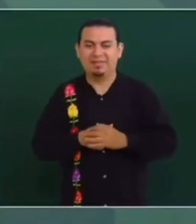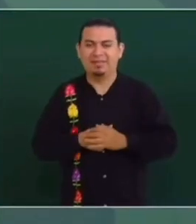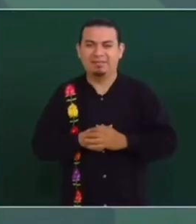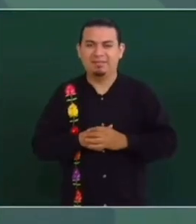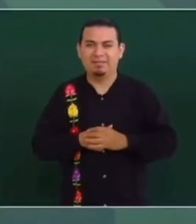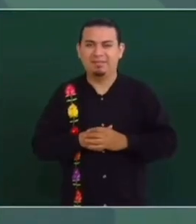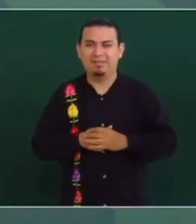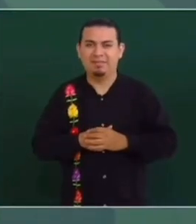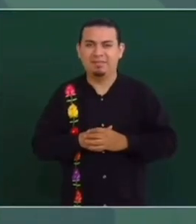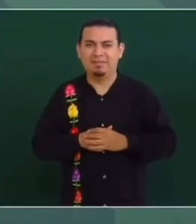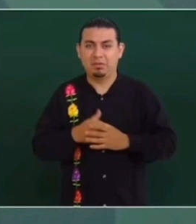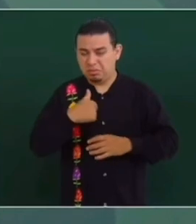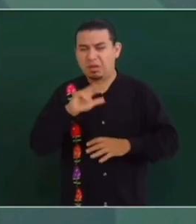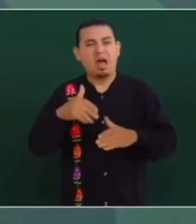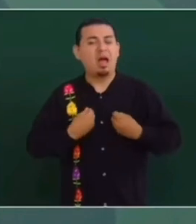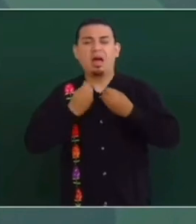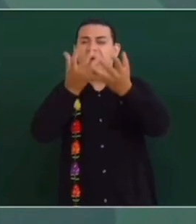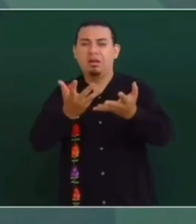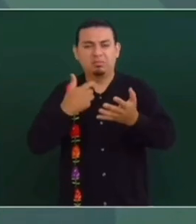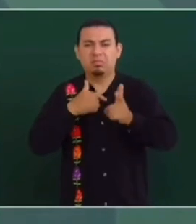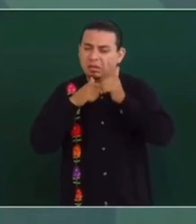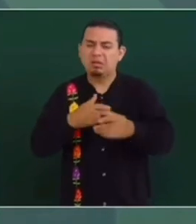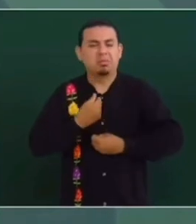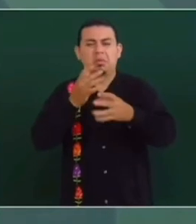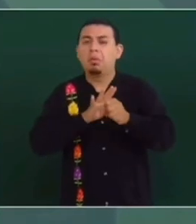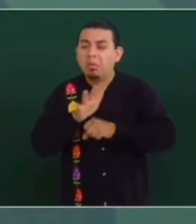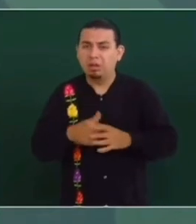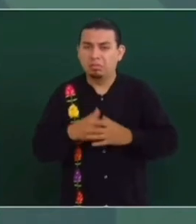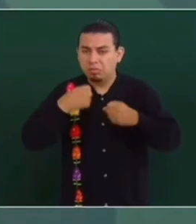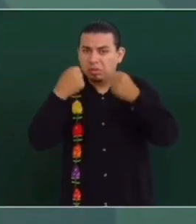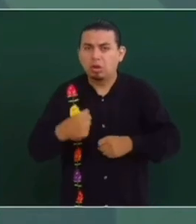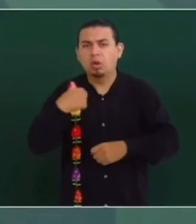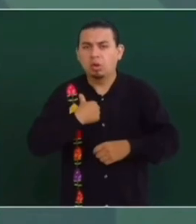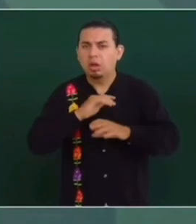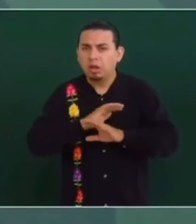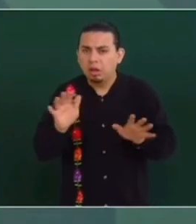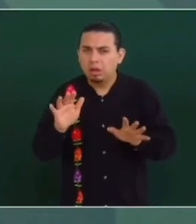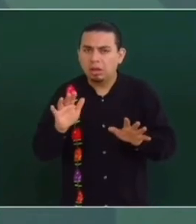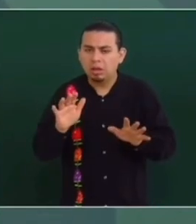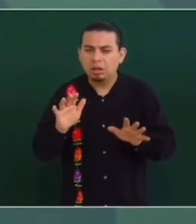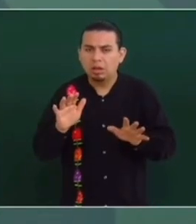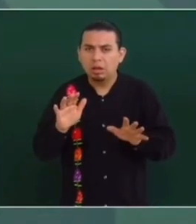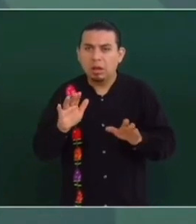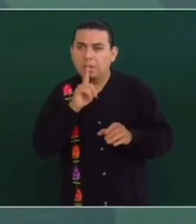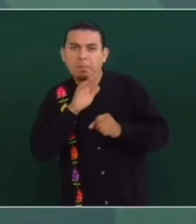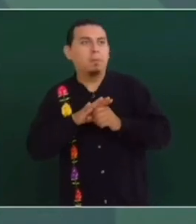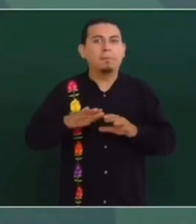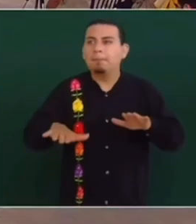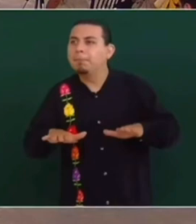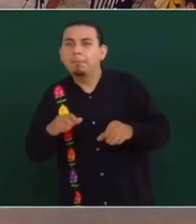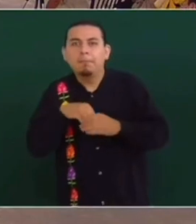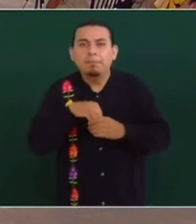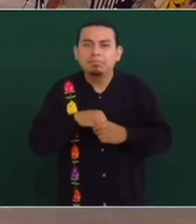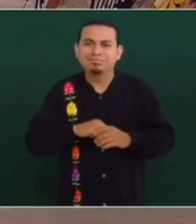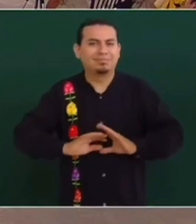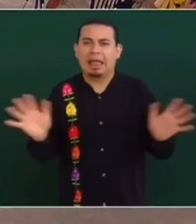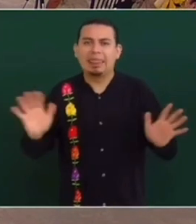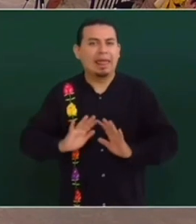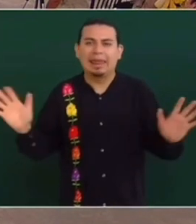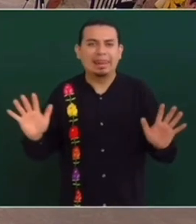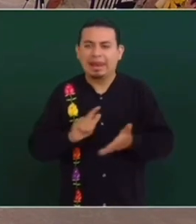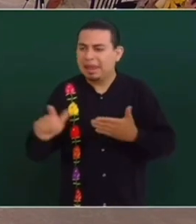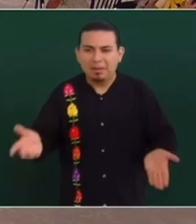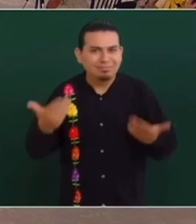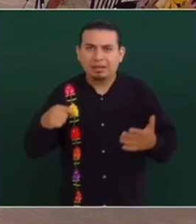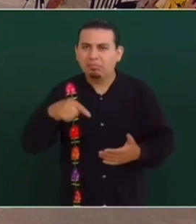Lo que he dejado de manifiesto y voy a seguir repitiendo, es que ya no hay tapados. Ya no debe de haber tapado.